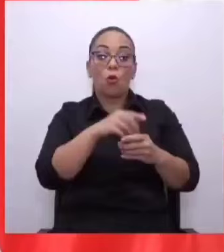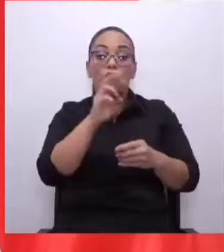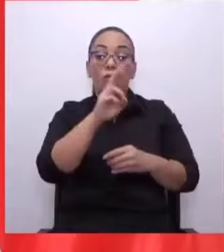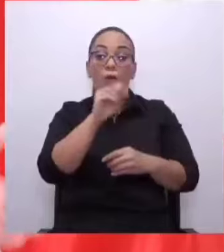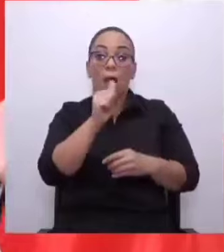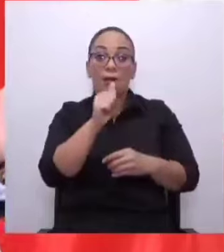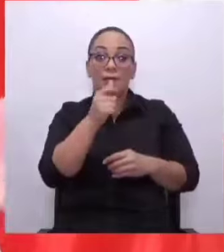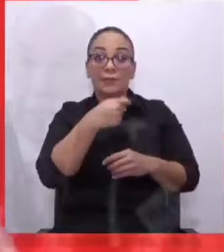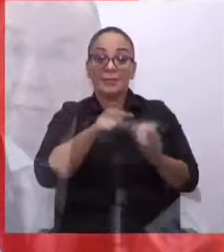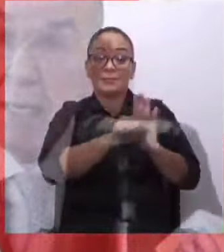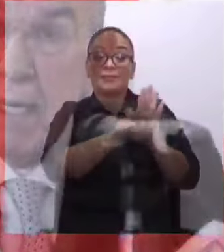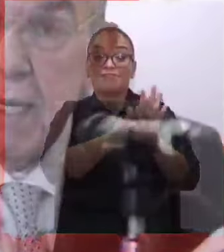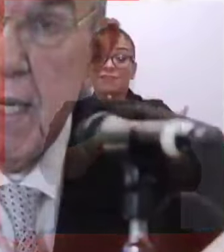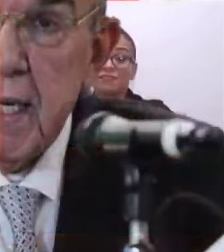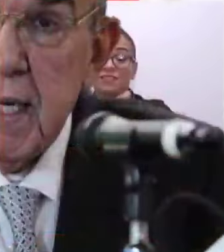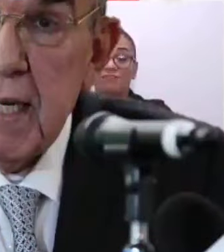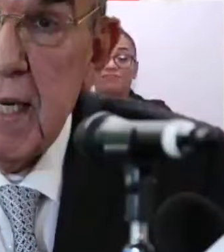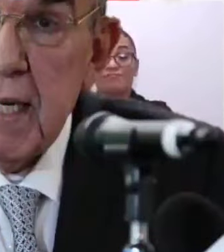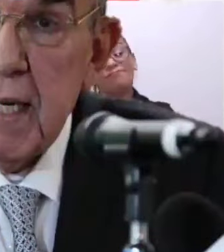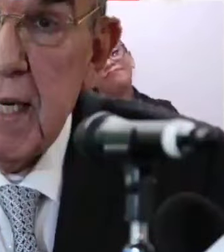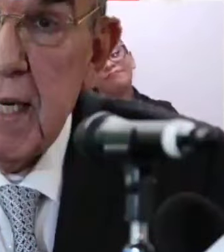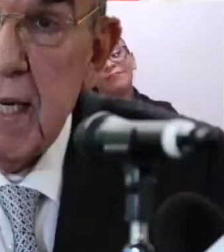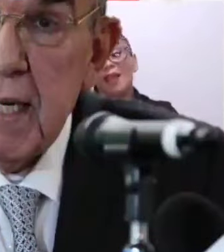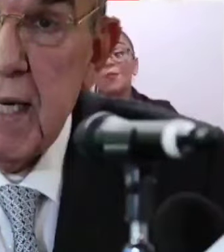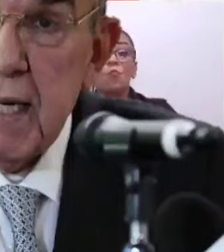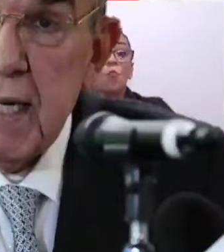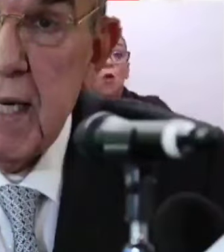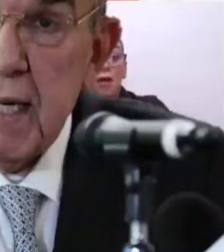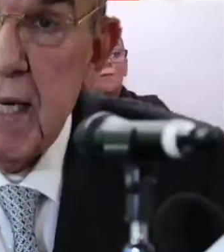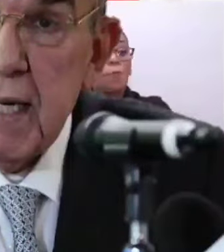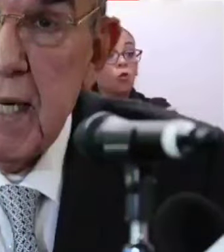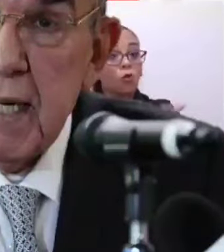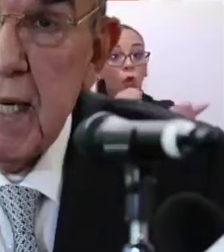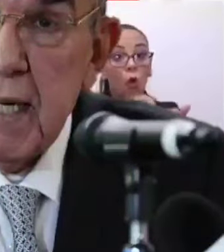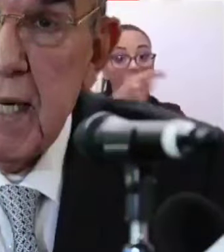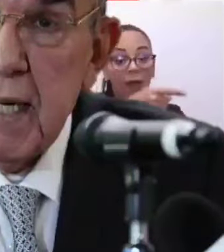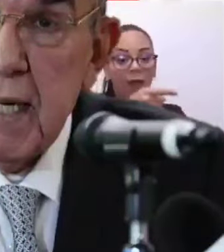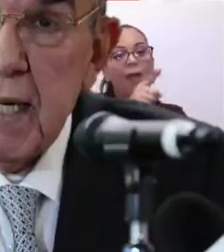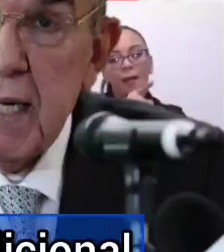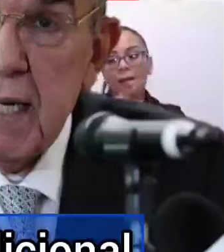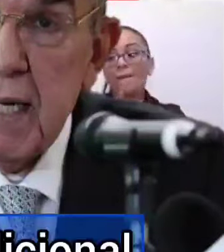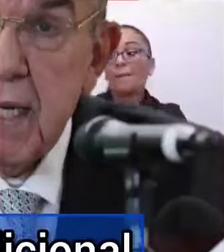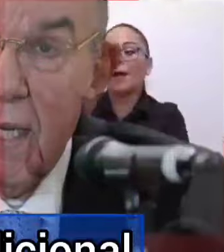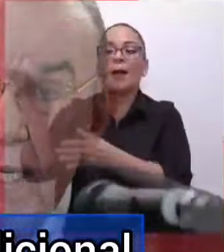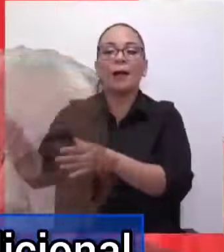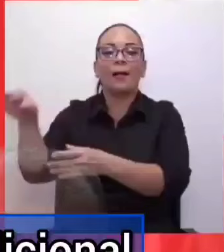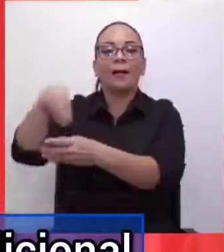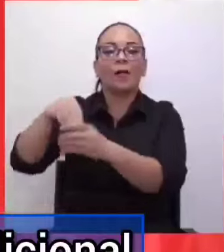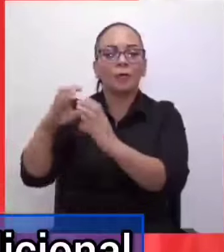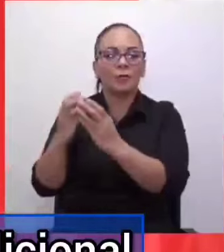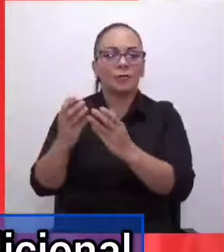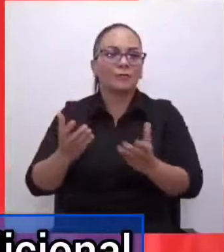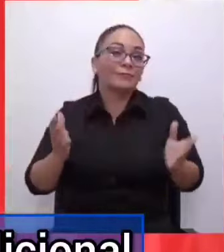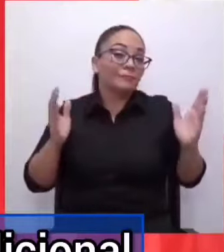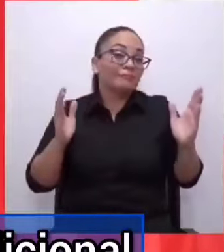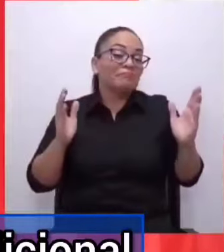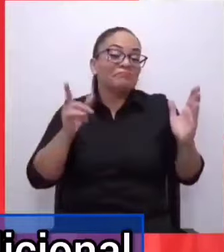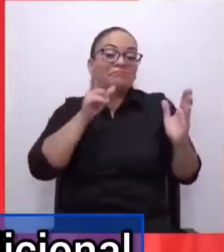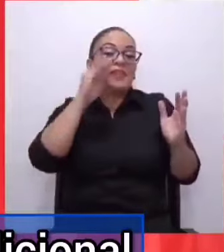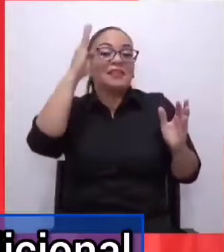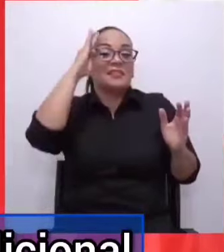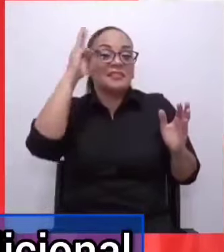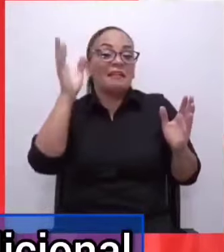Y le tenía que pagar el voto. Y quién sabe qué más. Y sabiendo que eso iba a tener